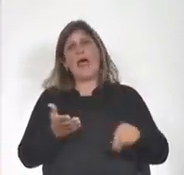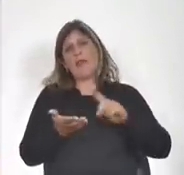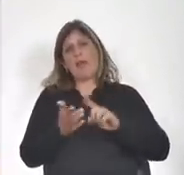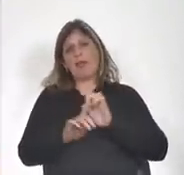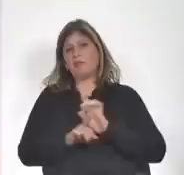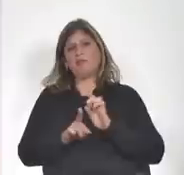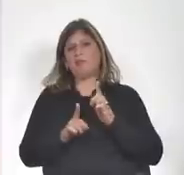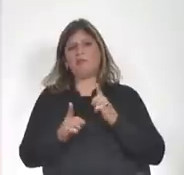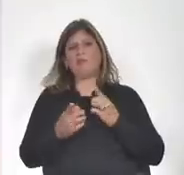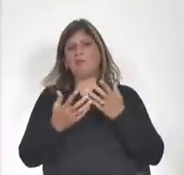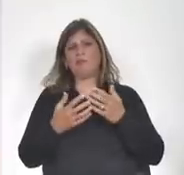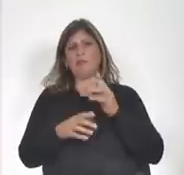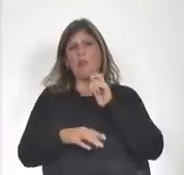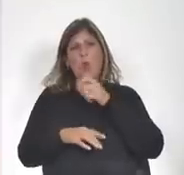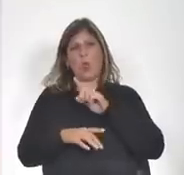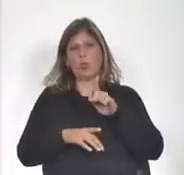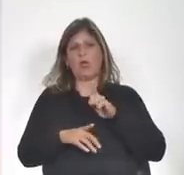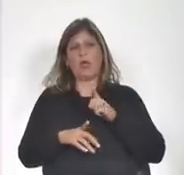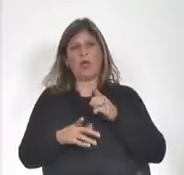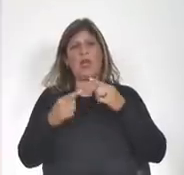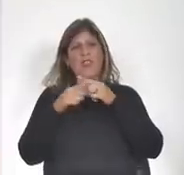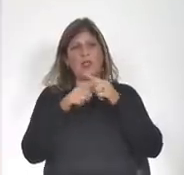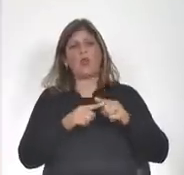discutir así en política.